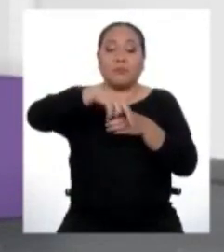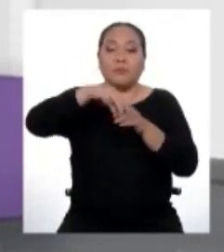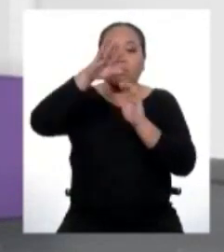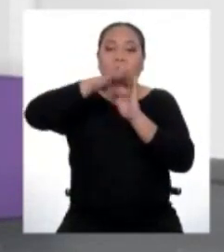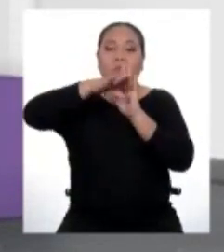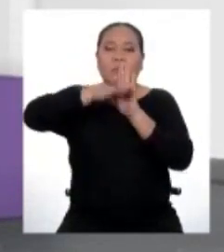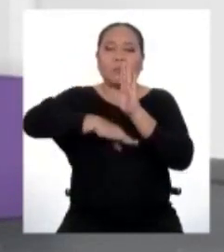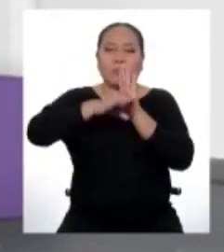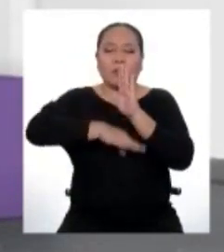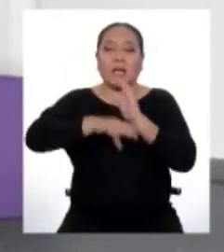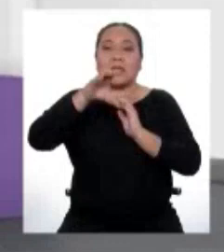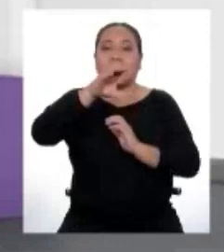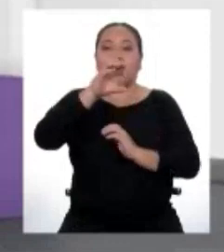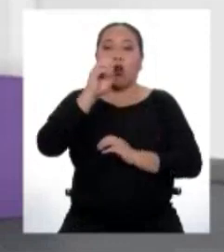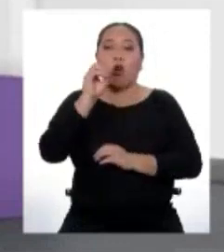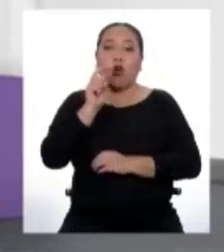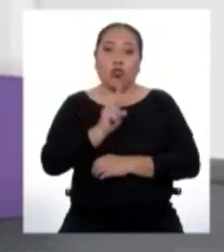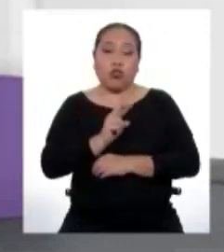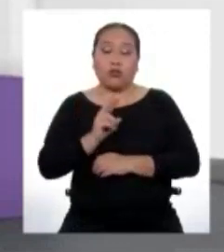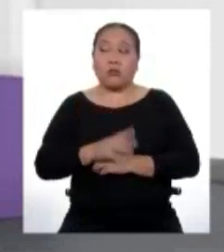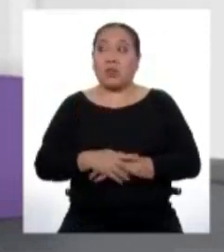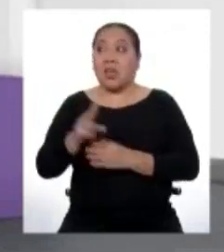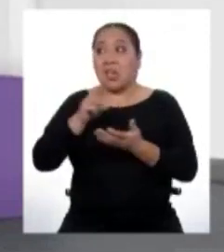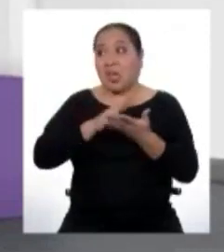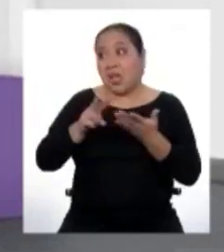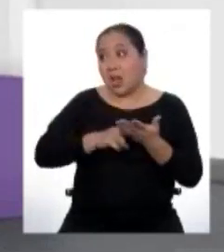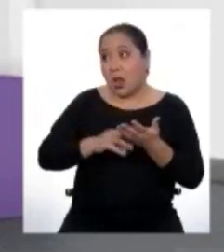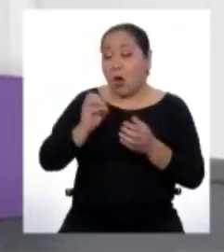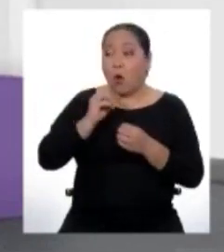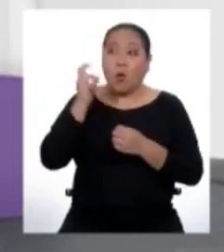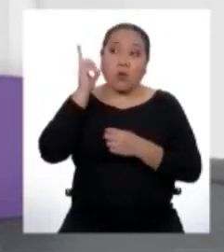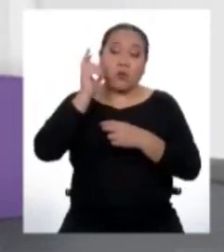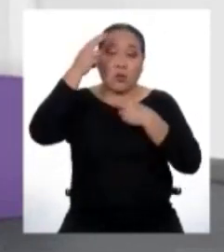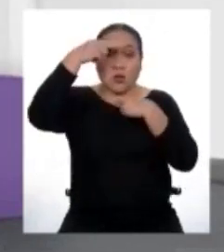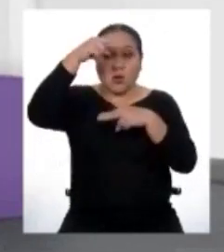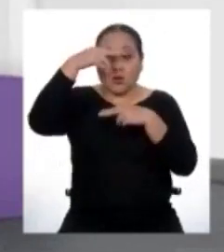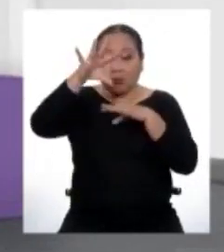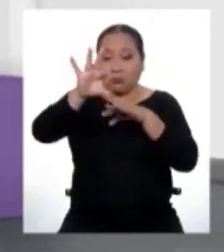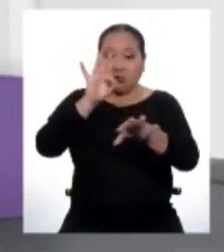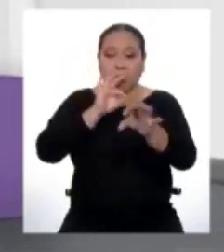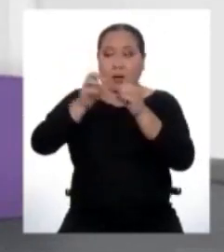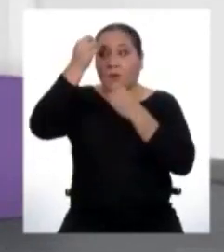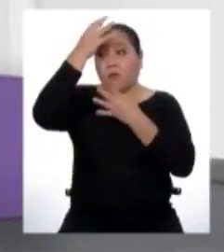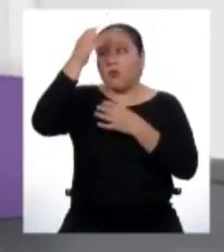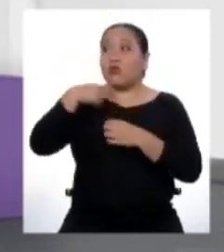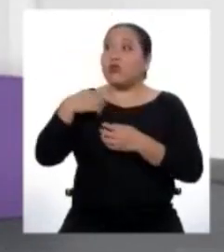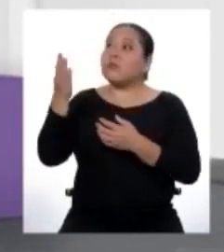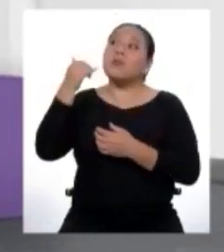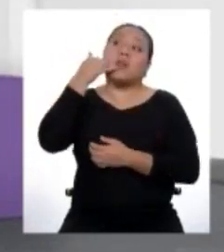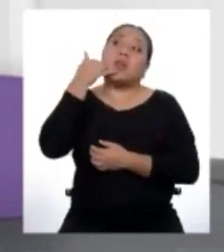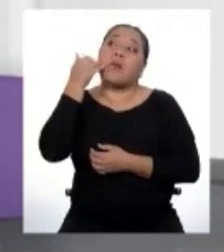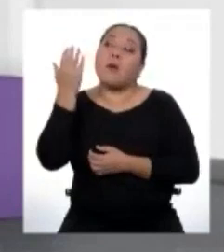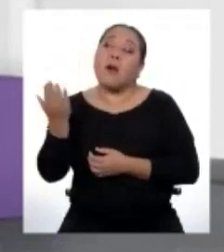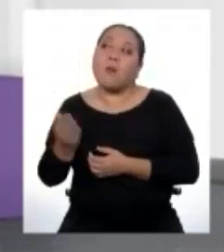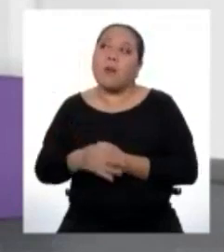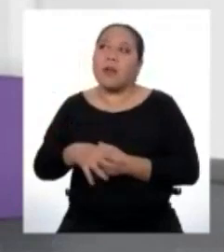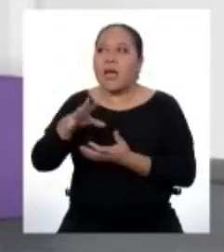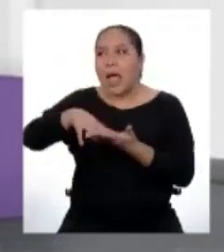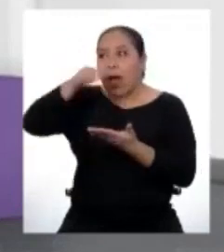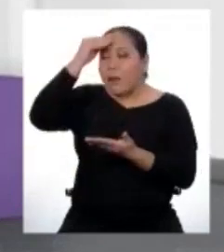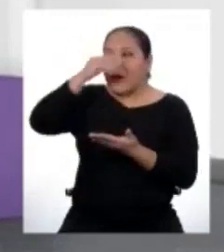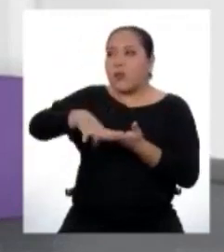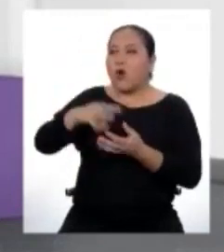emisiones del CO2 y para eso hay que leer o escuchar las noticias para obtener información. Y por eso te llamaba, para que aprendamos cómo